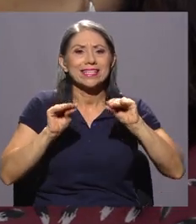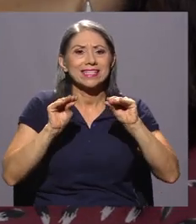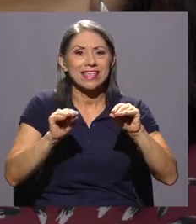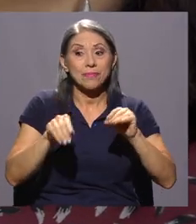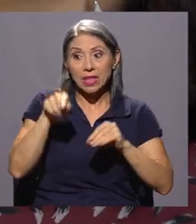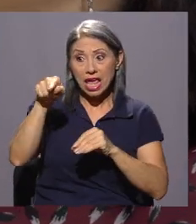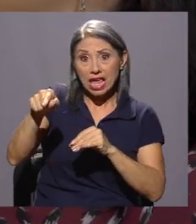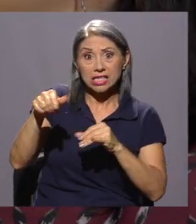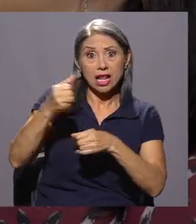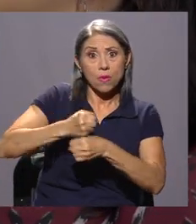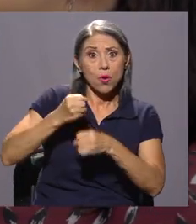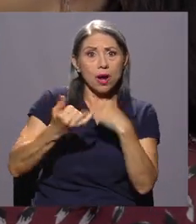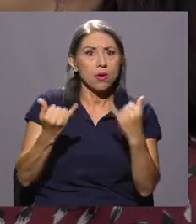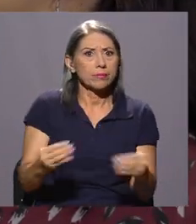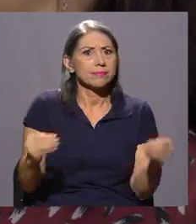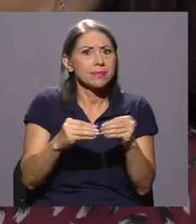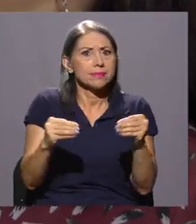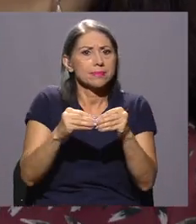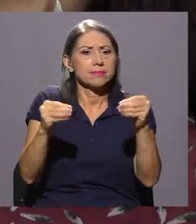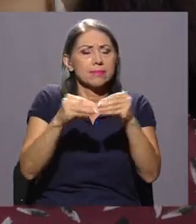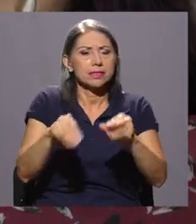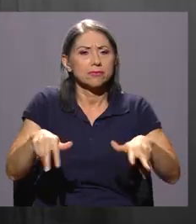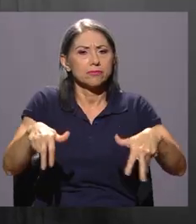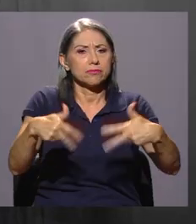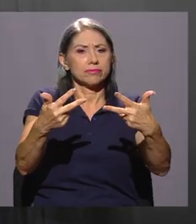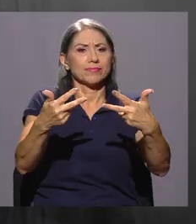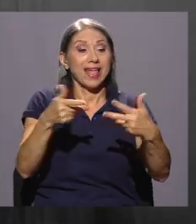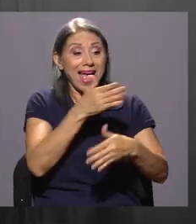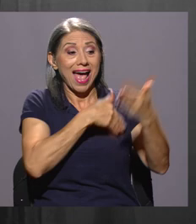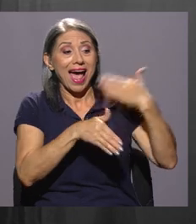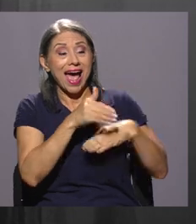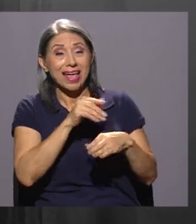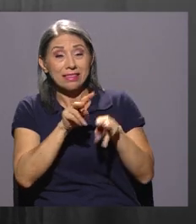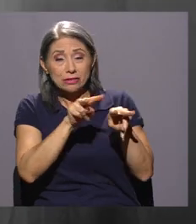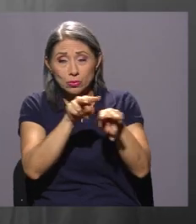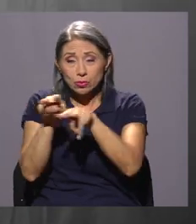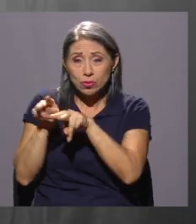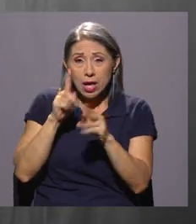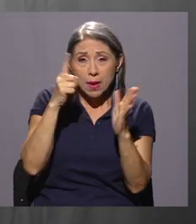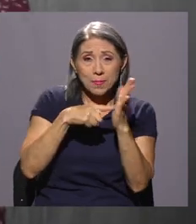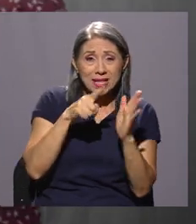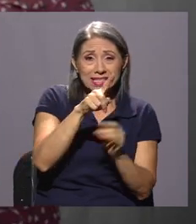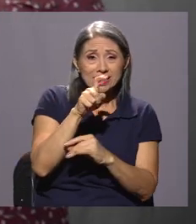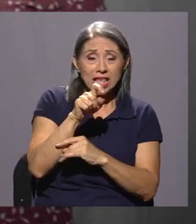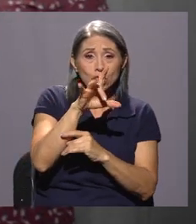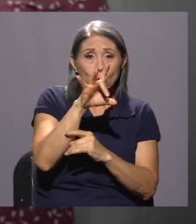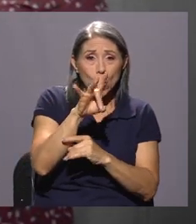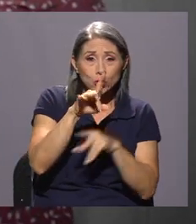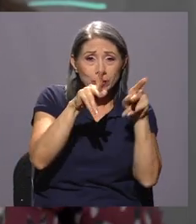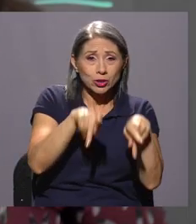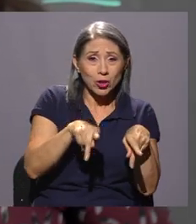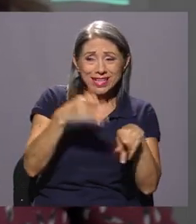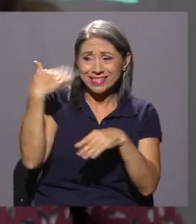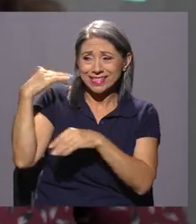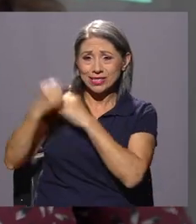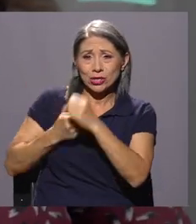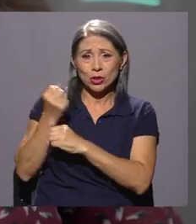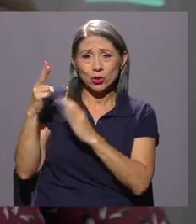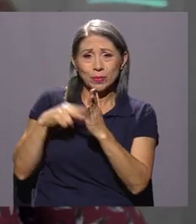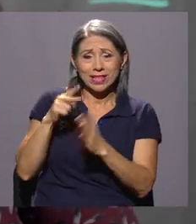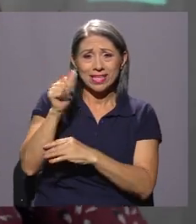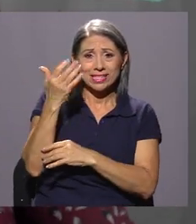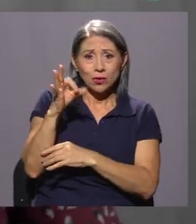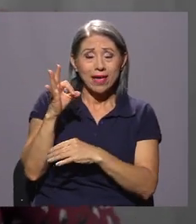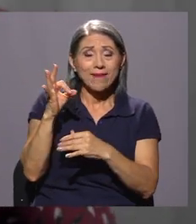una labor que en tiempos de pandemia creció considerablemente. La unidad pasó de asesorar 1.108 personas en 2019 a alrededor de